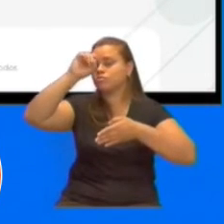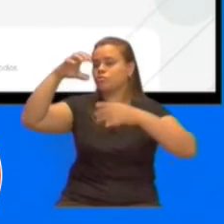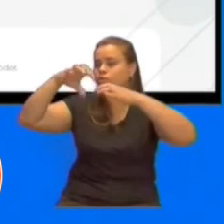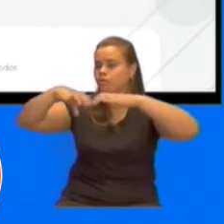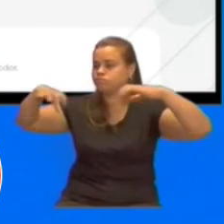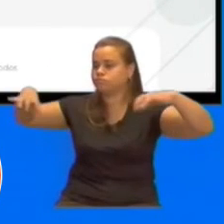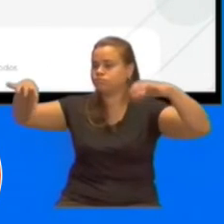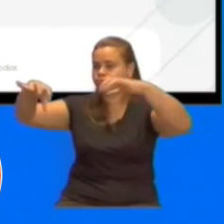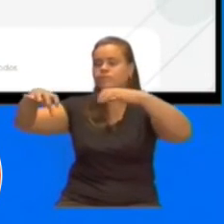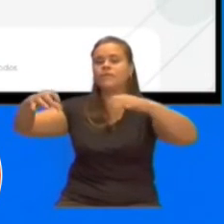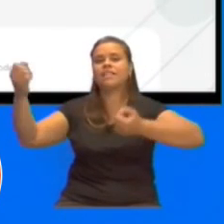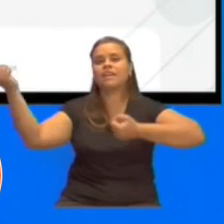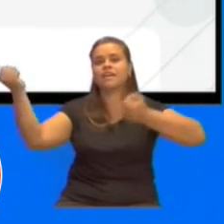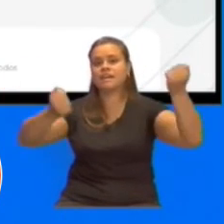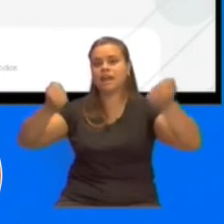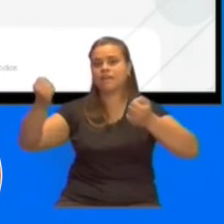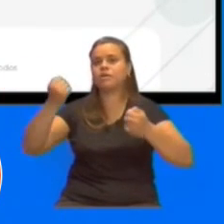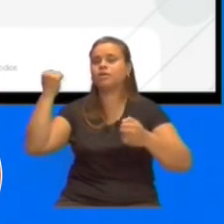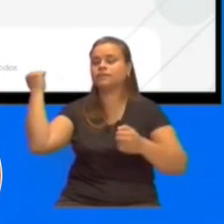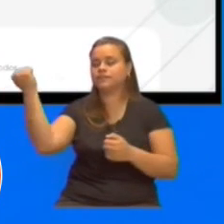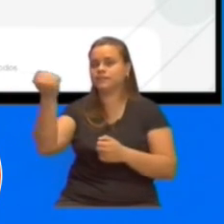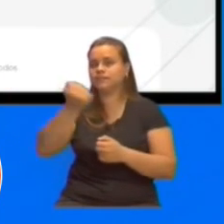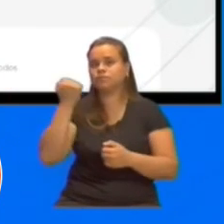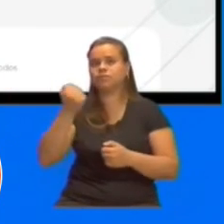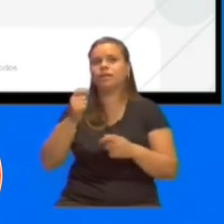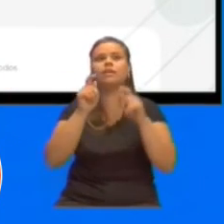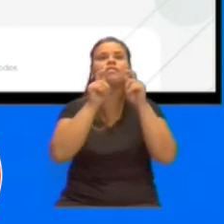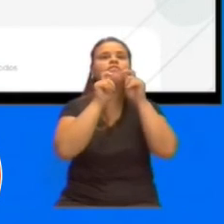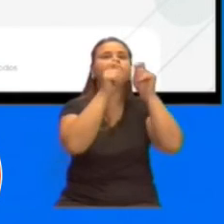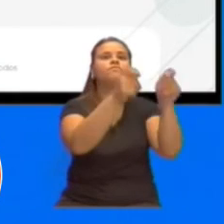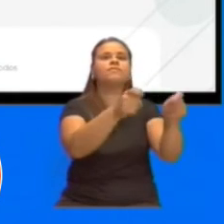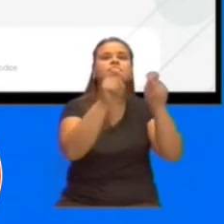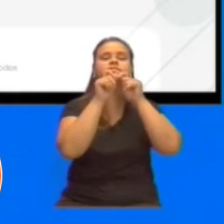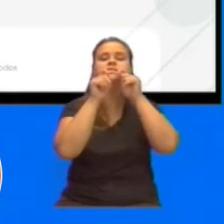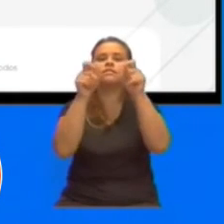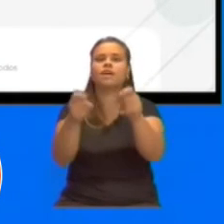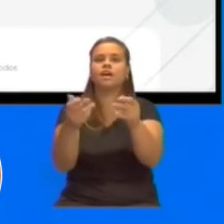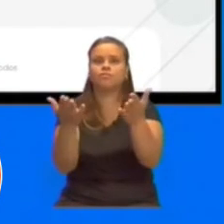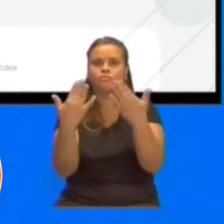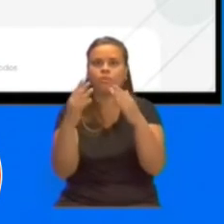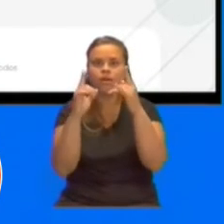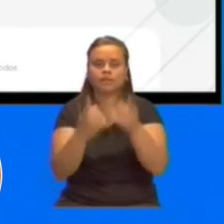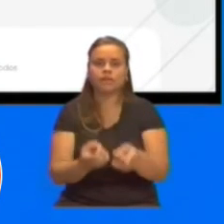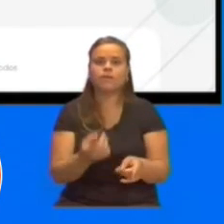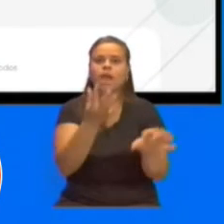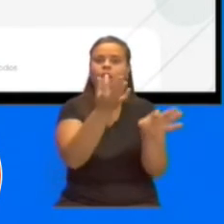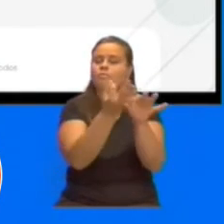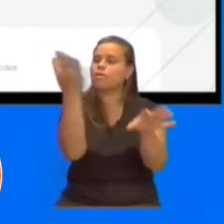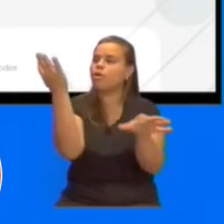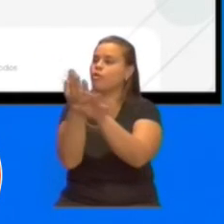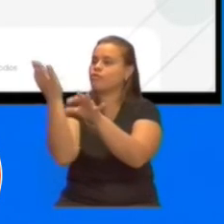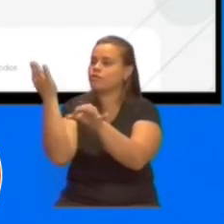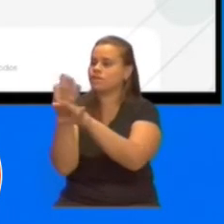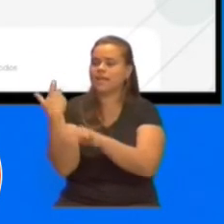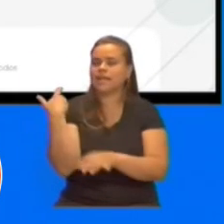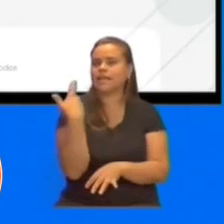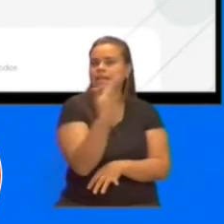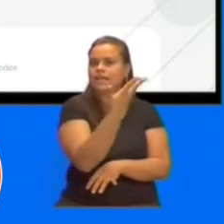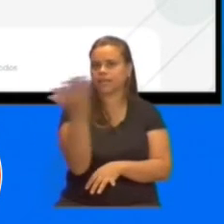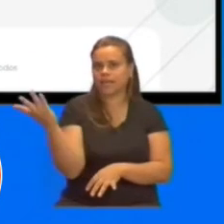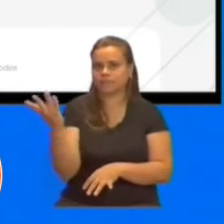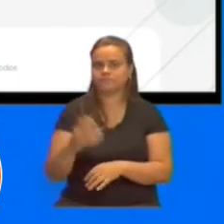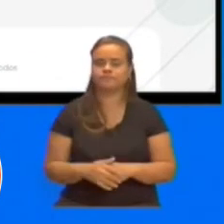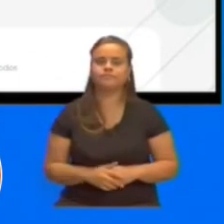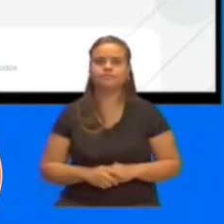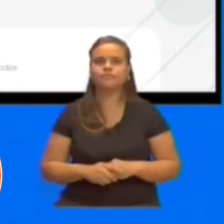otro con consultorio ginecológico, otro con odontología integral, otro con diagnóstico por imagen, otro con odontología y otro con logística y depósito. Esa